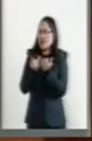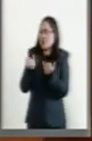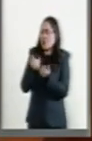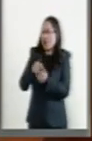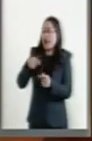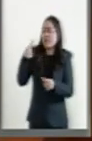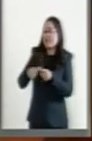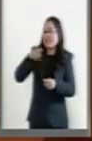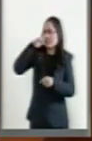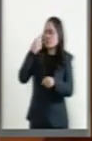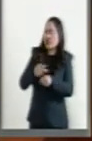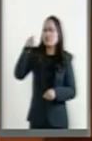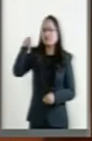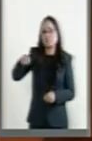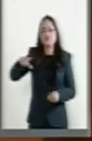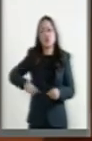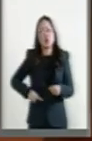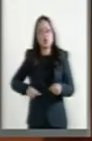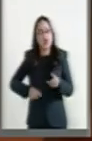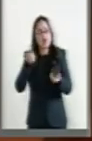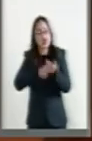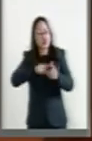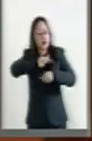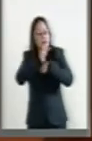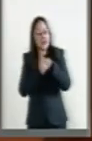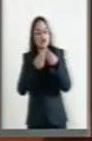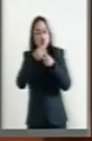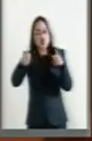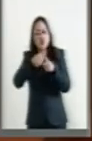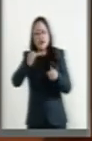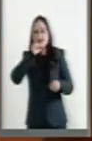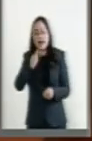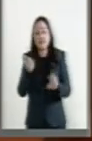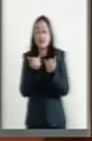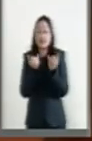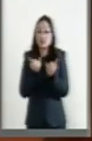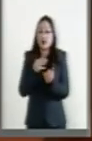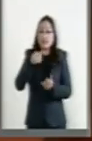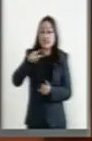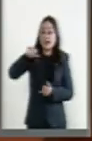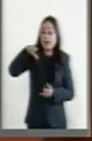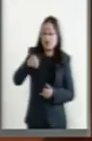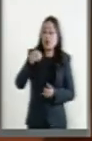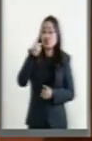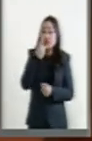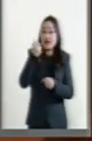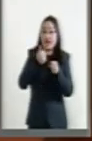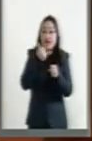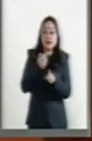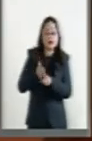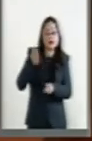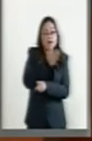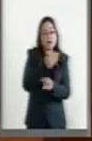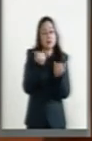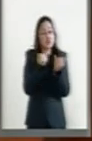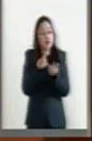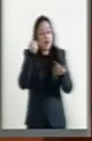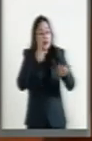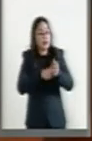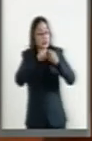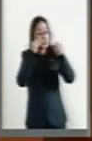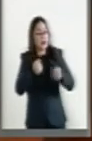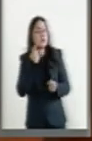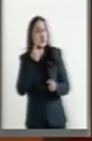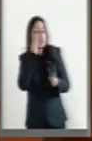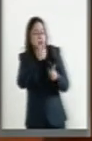víctima de nuestro enorme desorden nacional. Como Belisario Domínguez hace un siglo fue víctima del corrupto sistema político